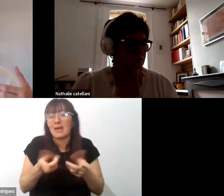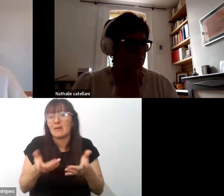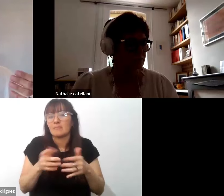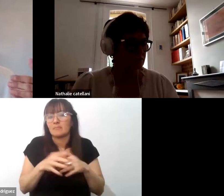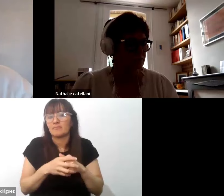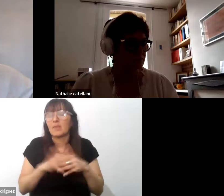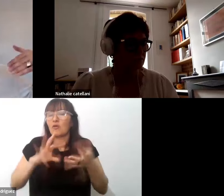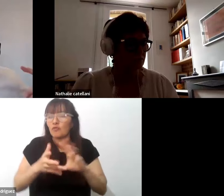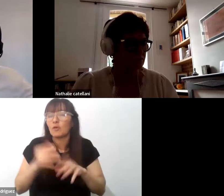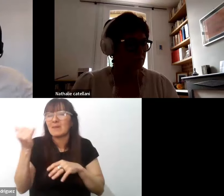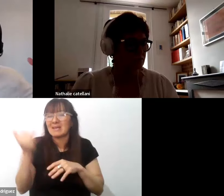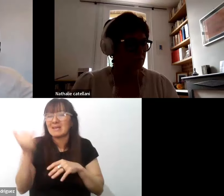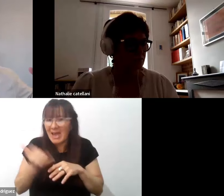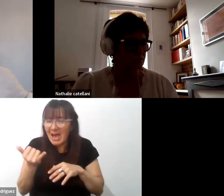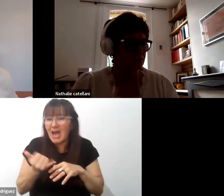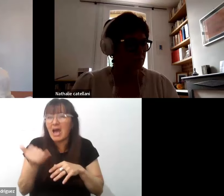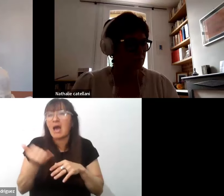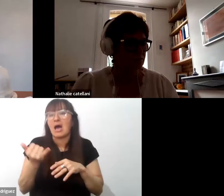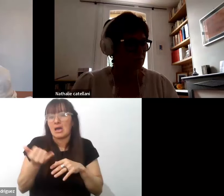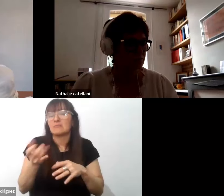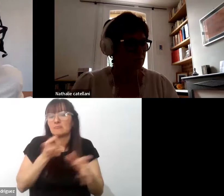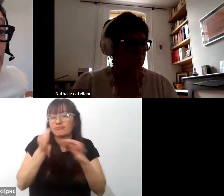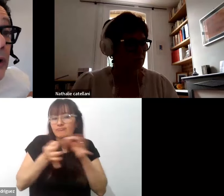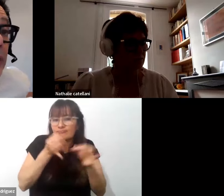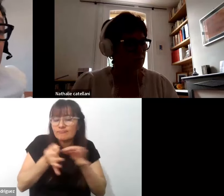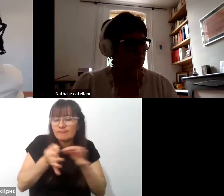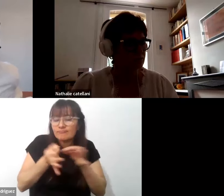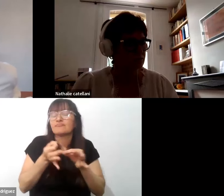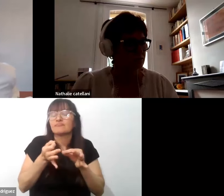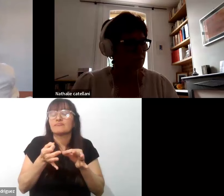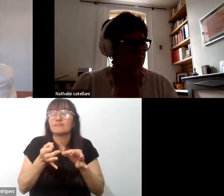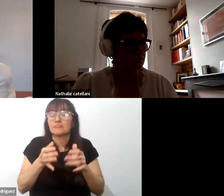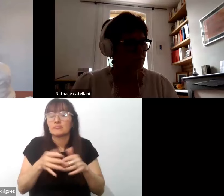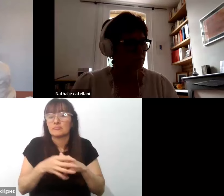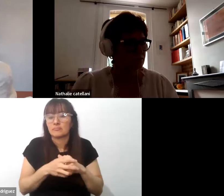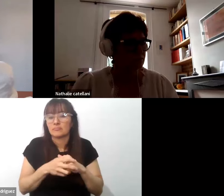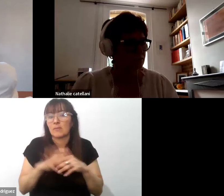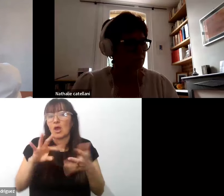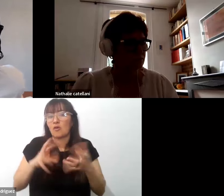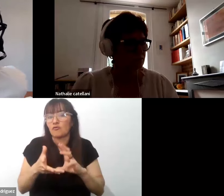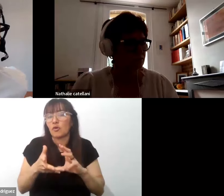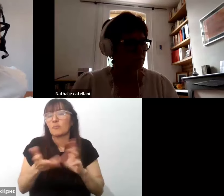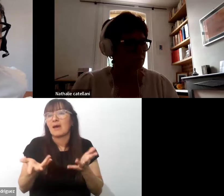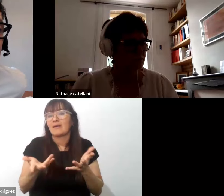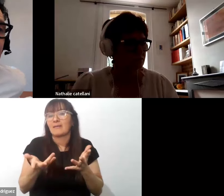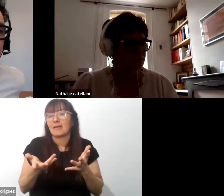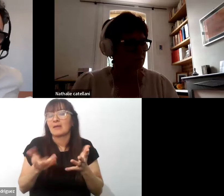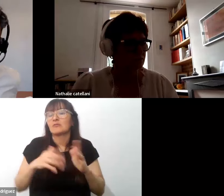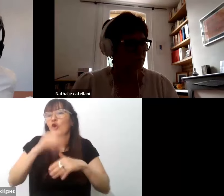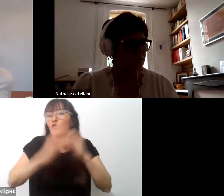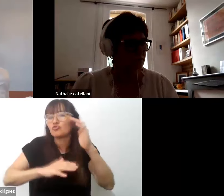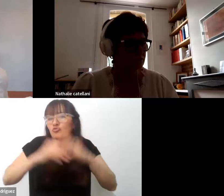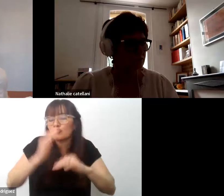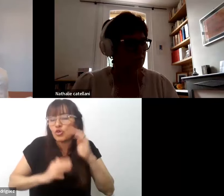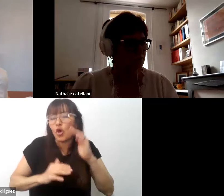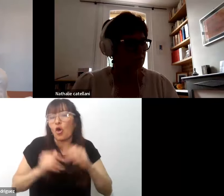formas narrativas que permiten reconstruir formas de construcción de saber